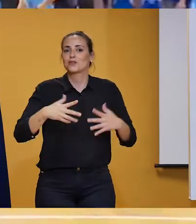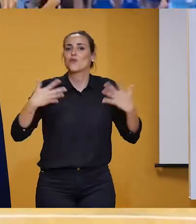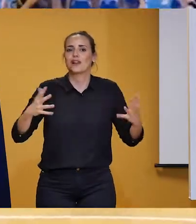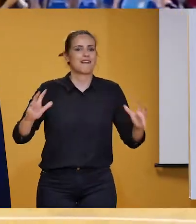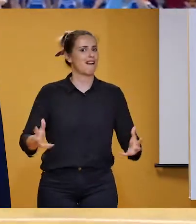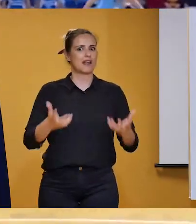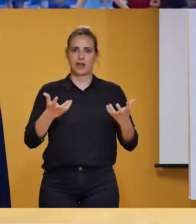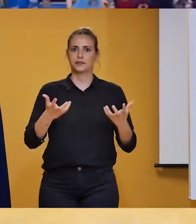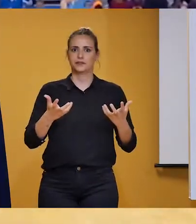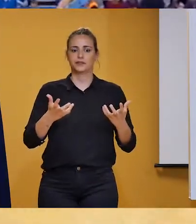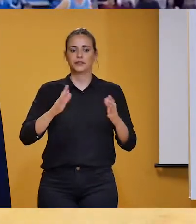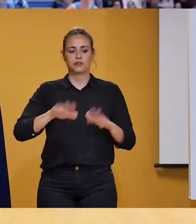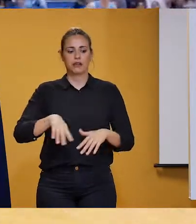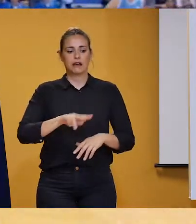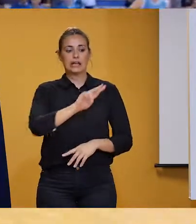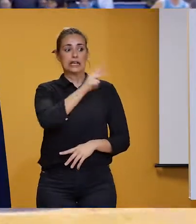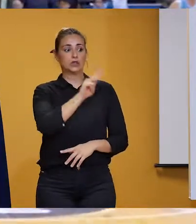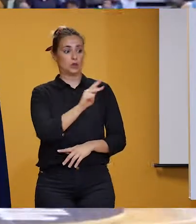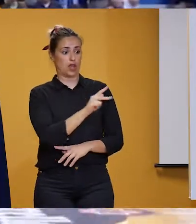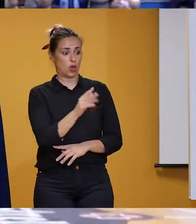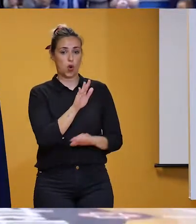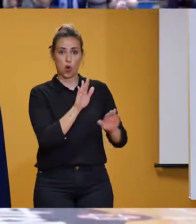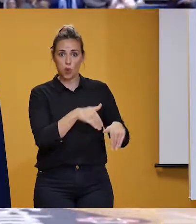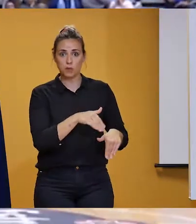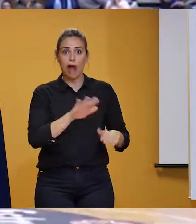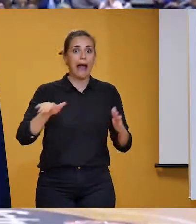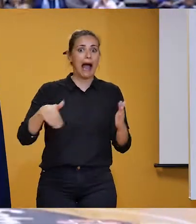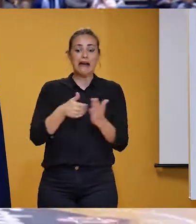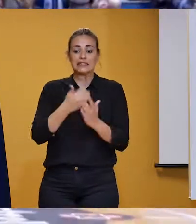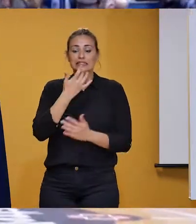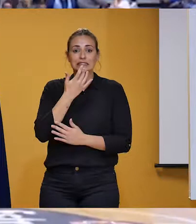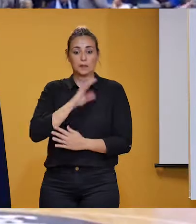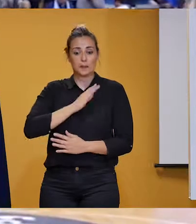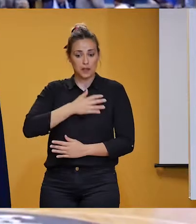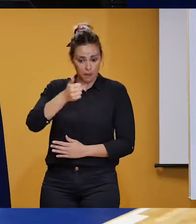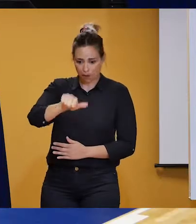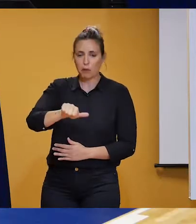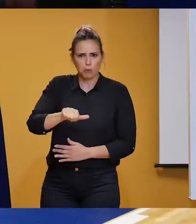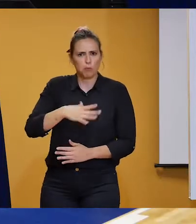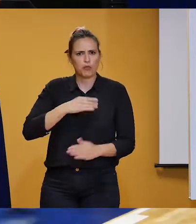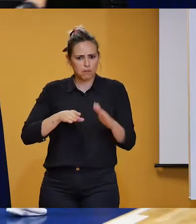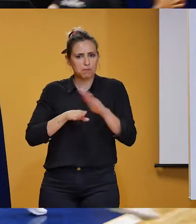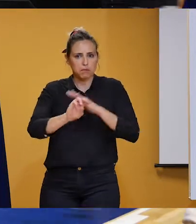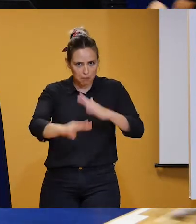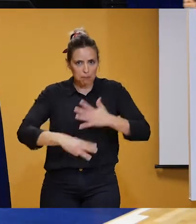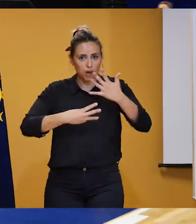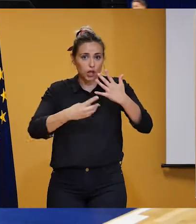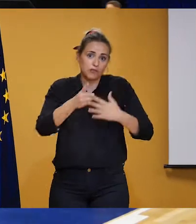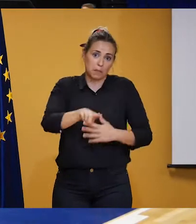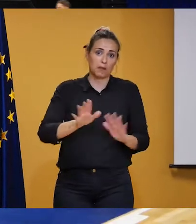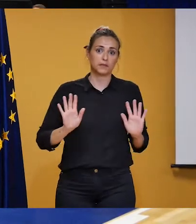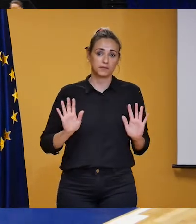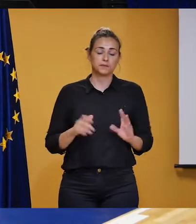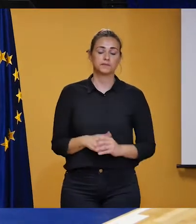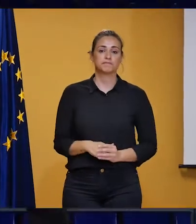después de los últimos resultados, incluso perdiendo podemos tener opciones. Entonces creo que